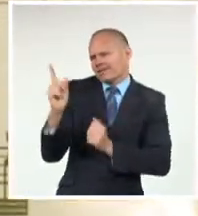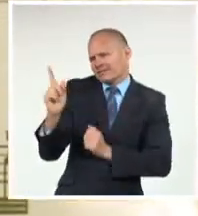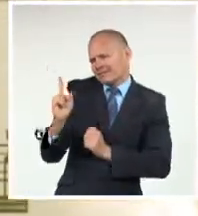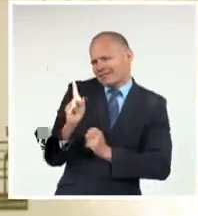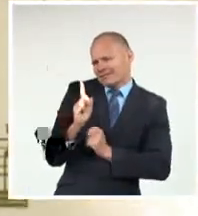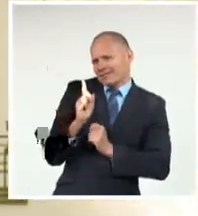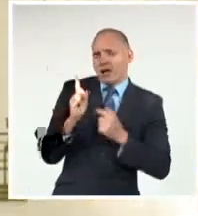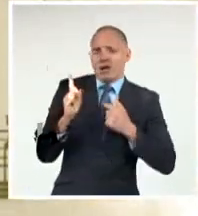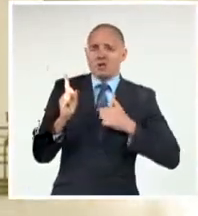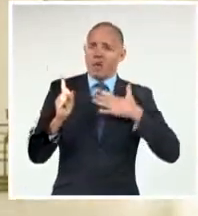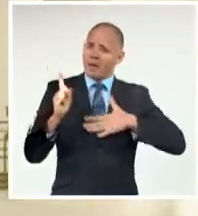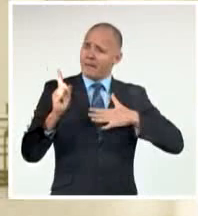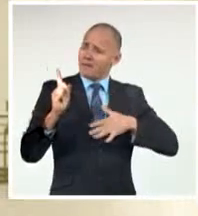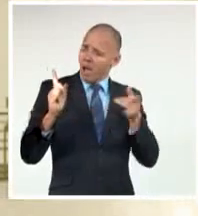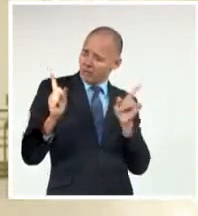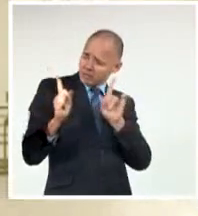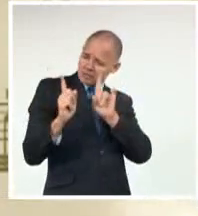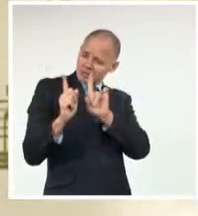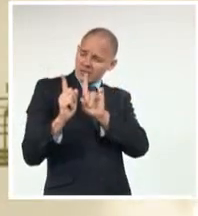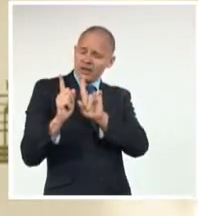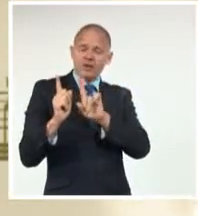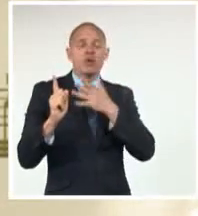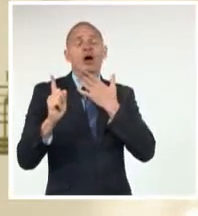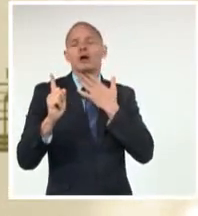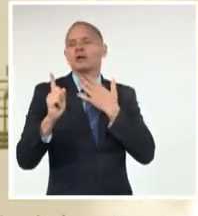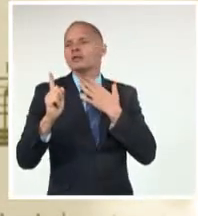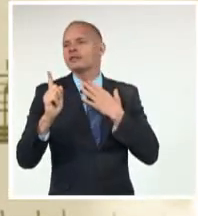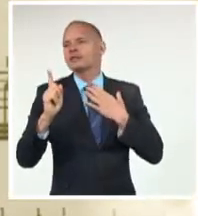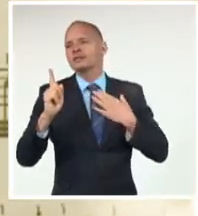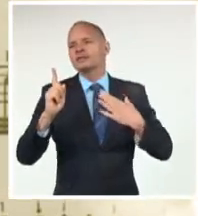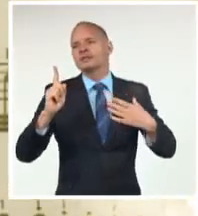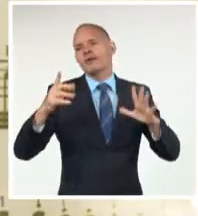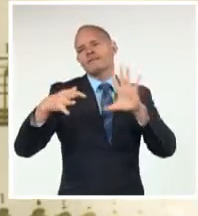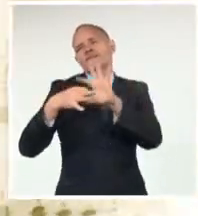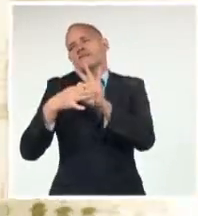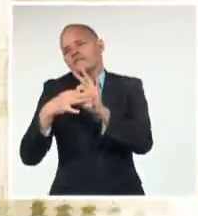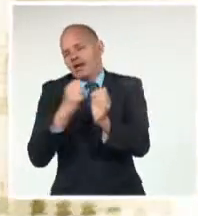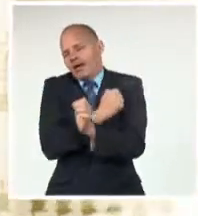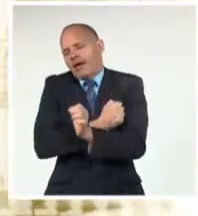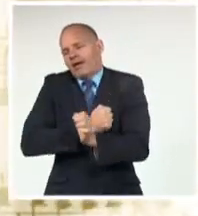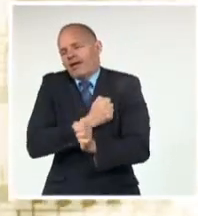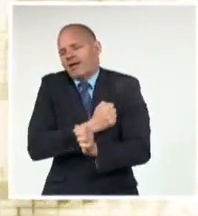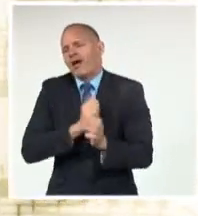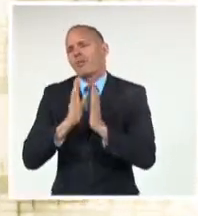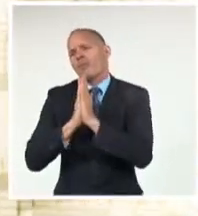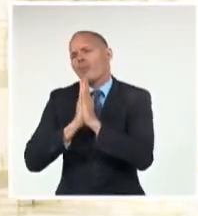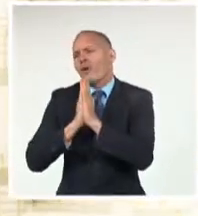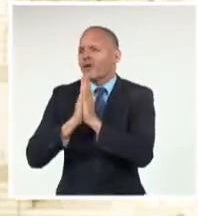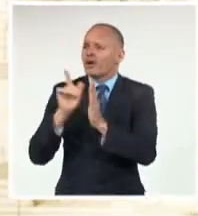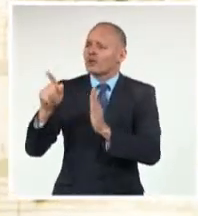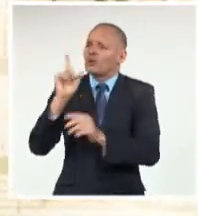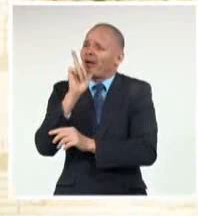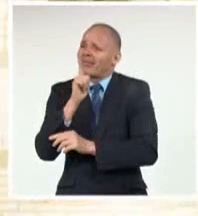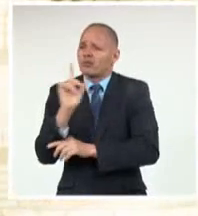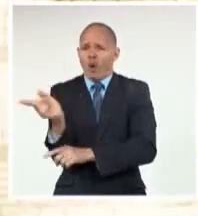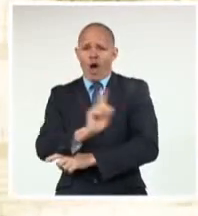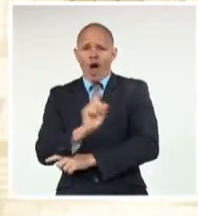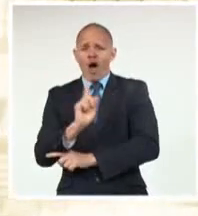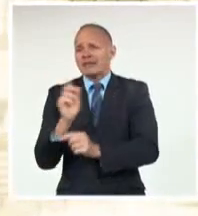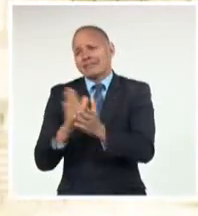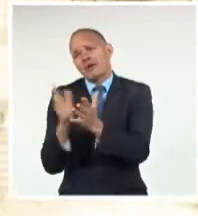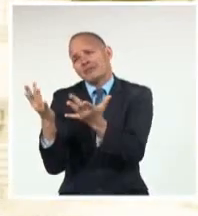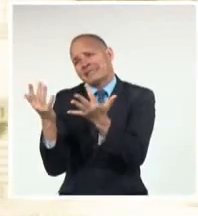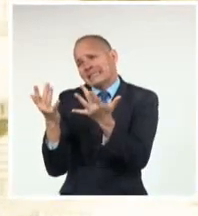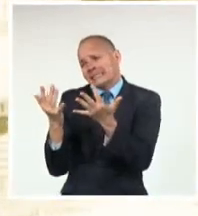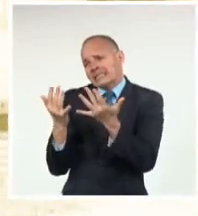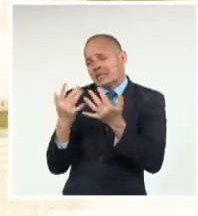irresistible Sede amor Vuelve pronto A calvarme